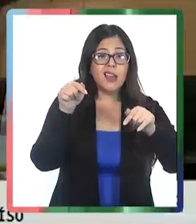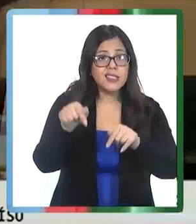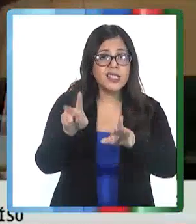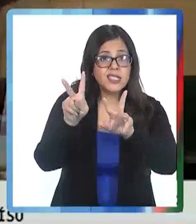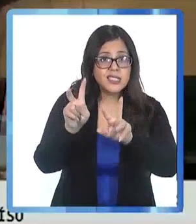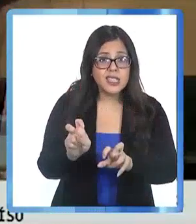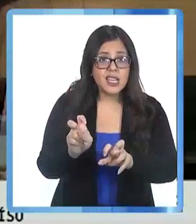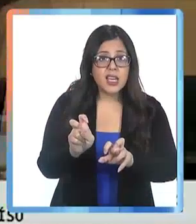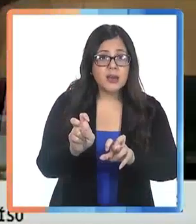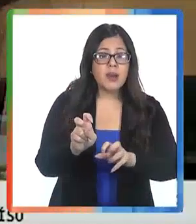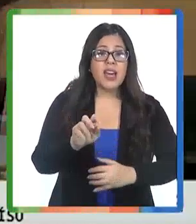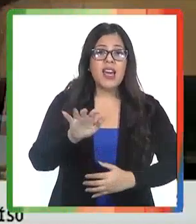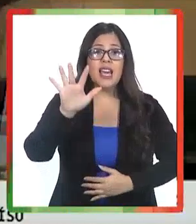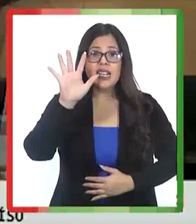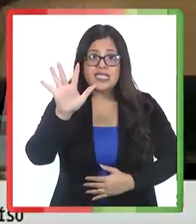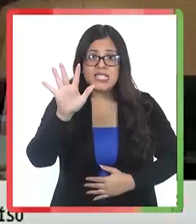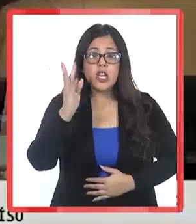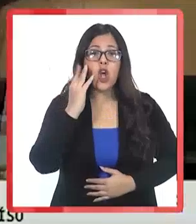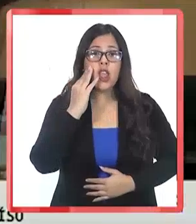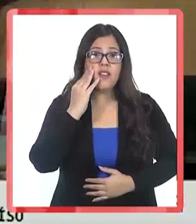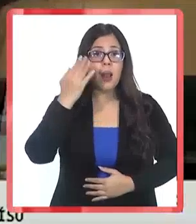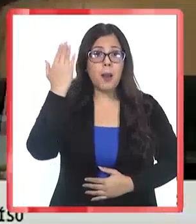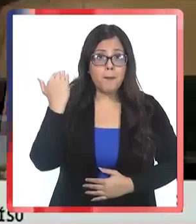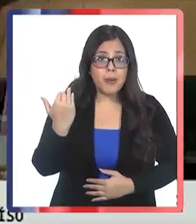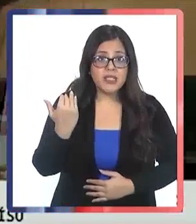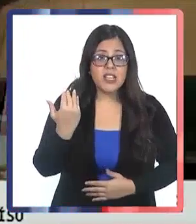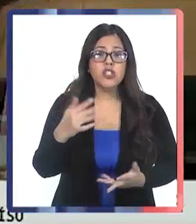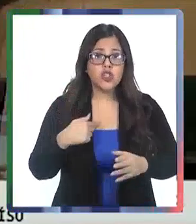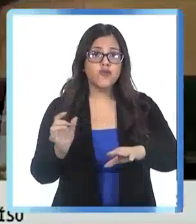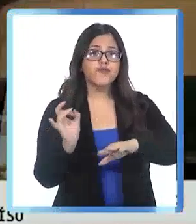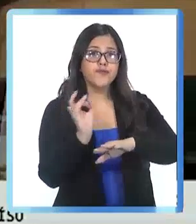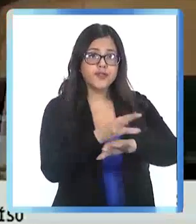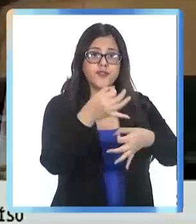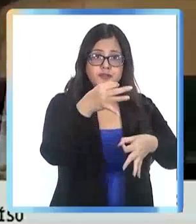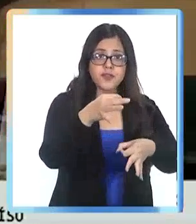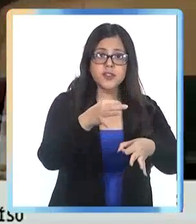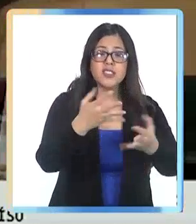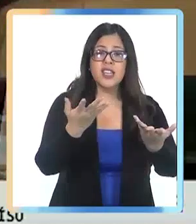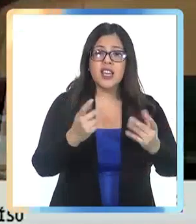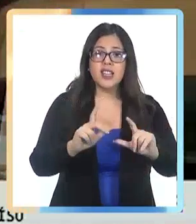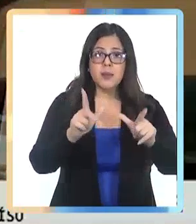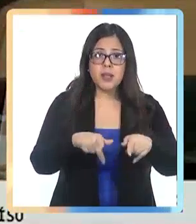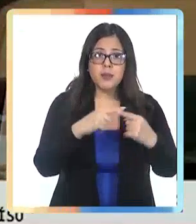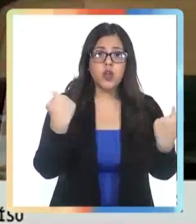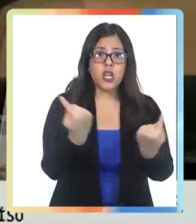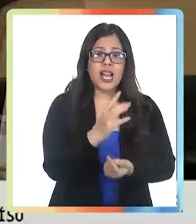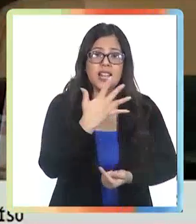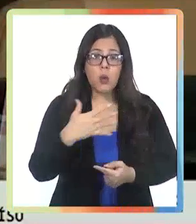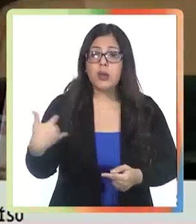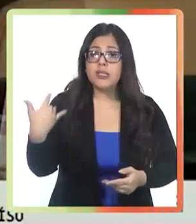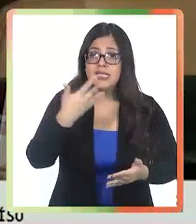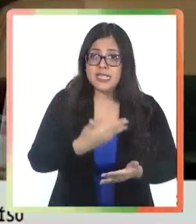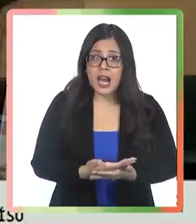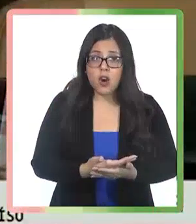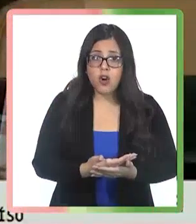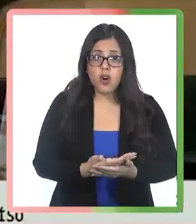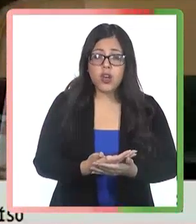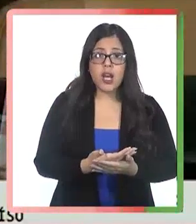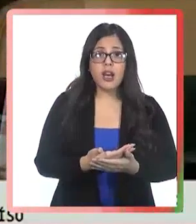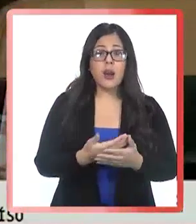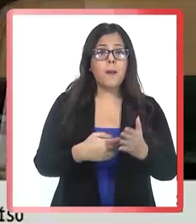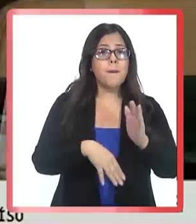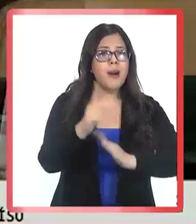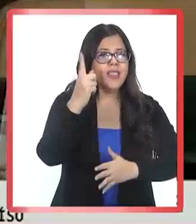virtud de aquello, el día 5 de abril envié un oficio a la Dirección General de Agua y hasta el día de hoy,